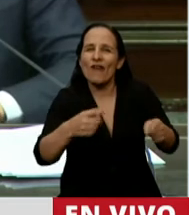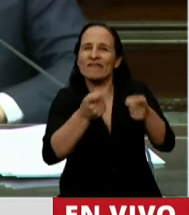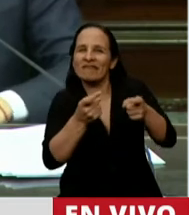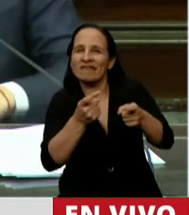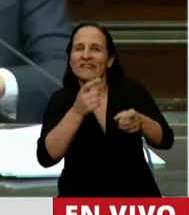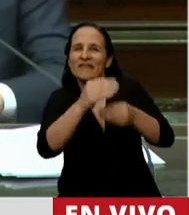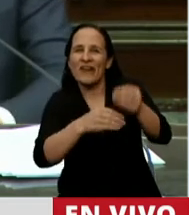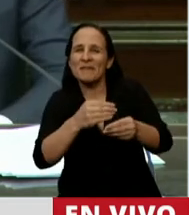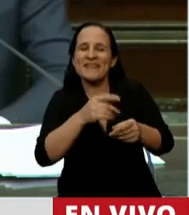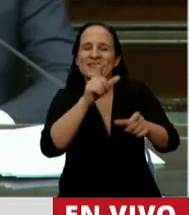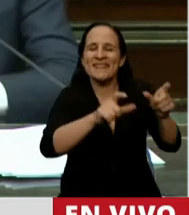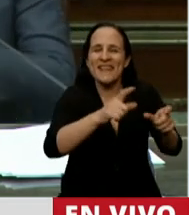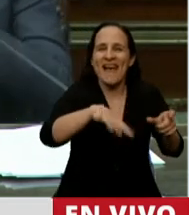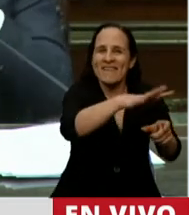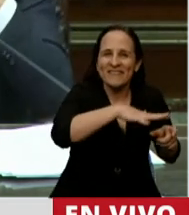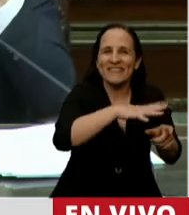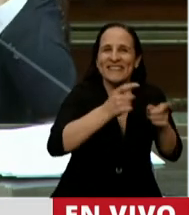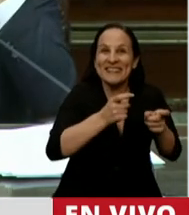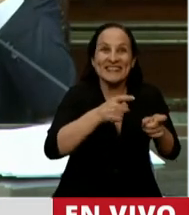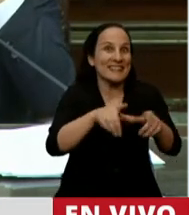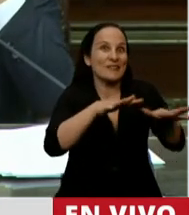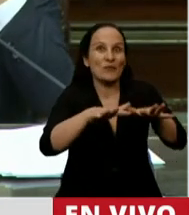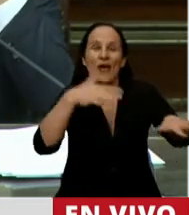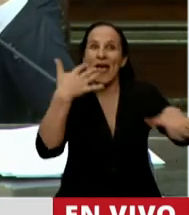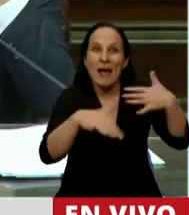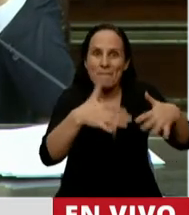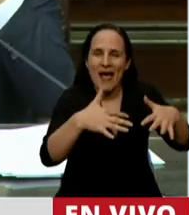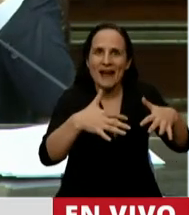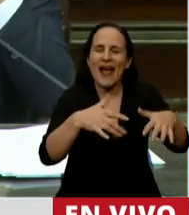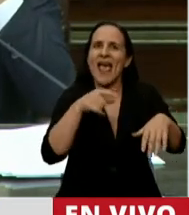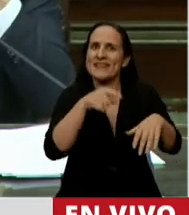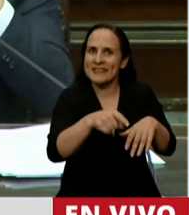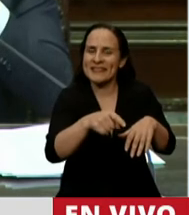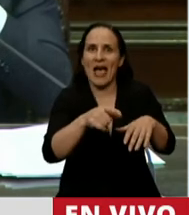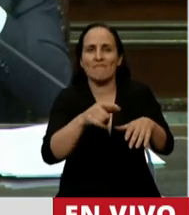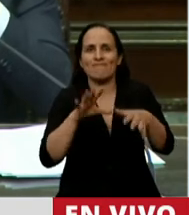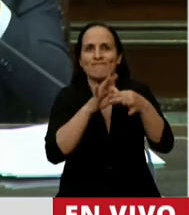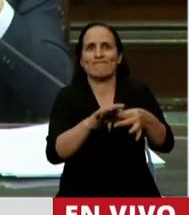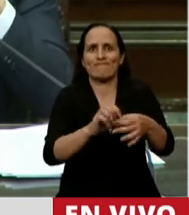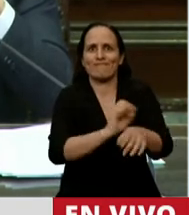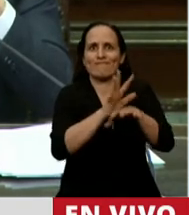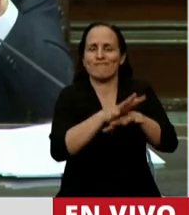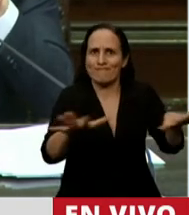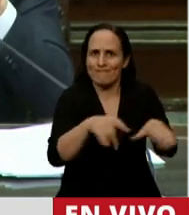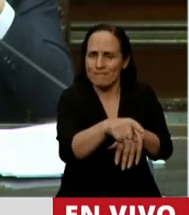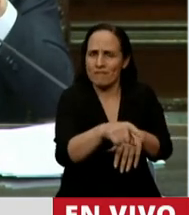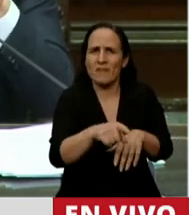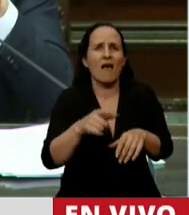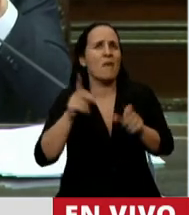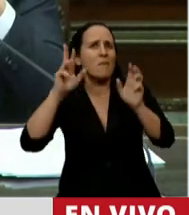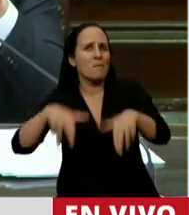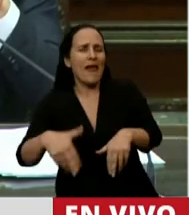hacia el gobierno, hacia lo que es la emergencia relacionada con la pandemia, cada una de las políticas